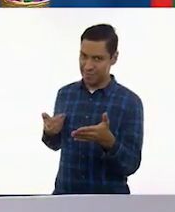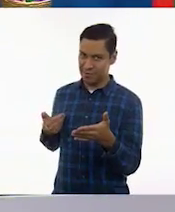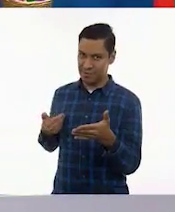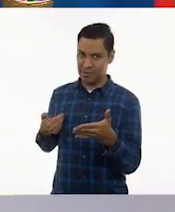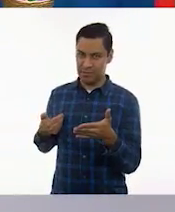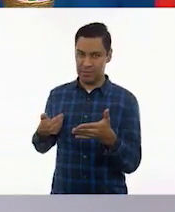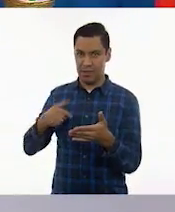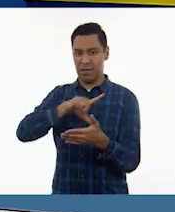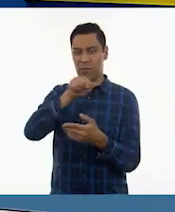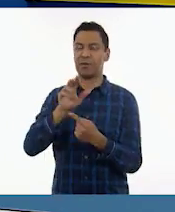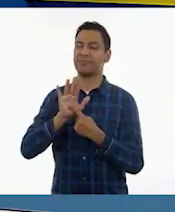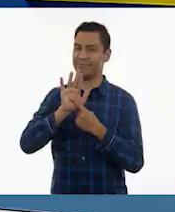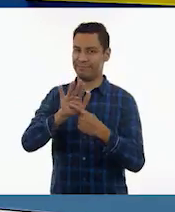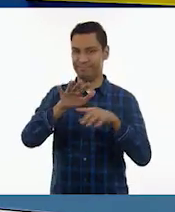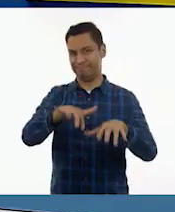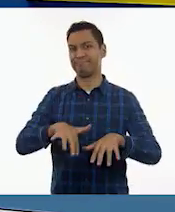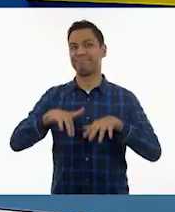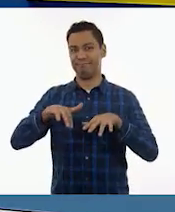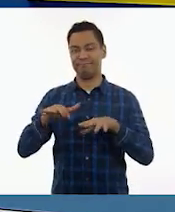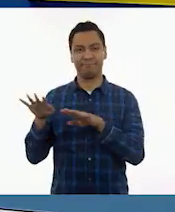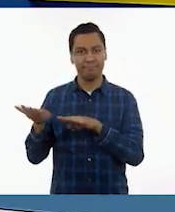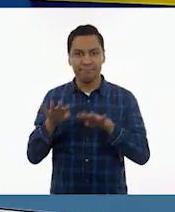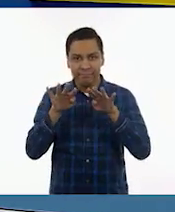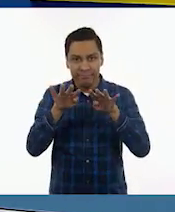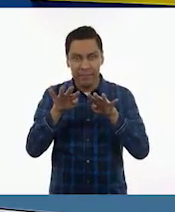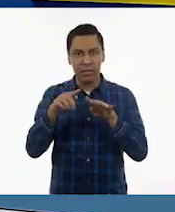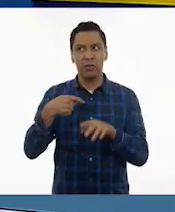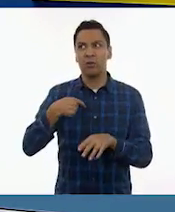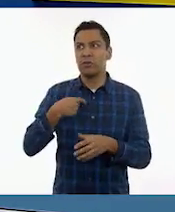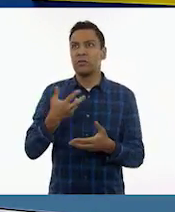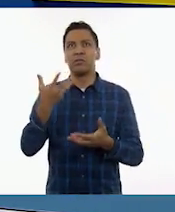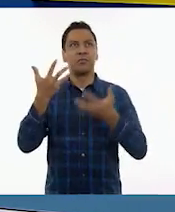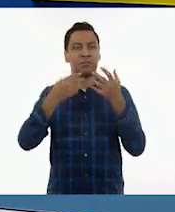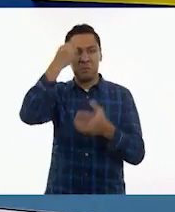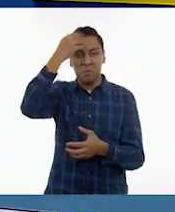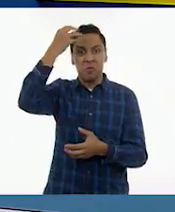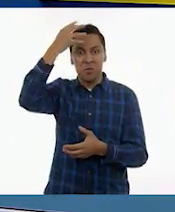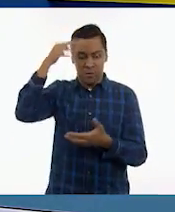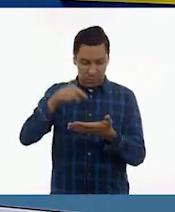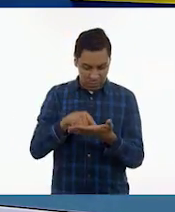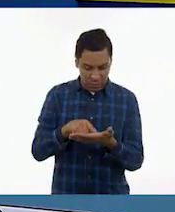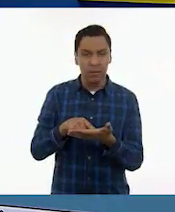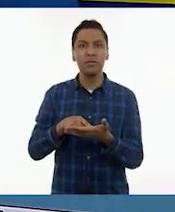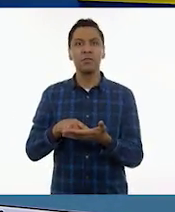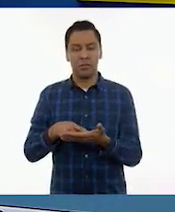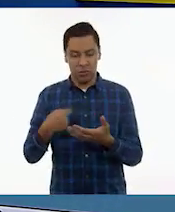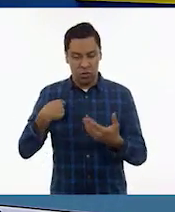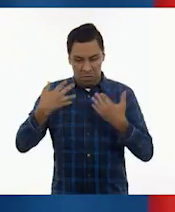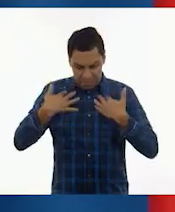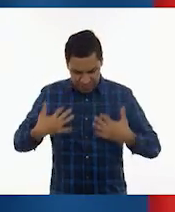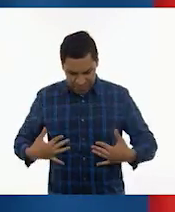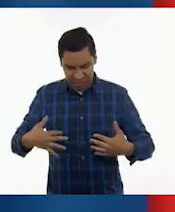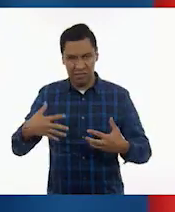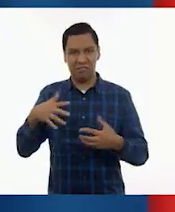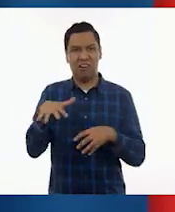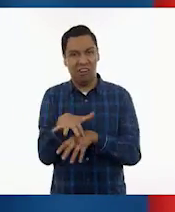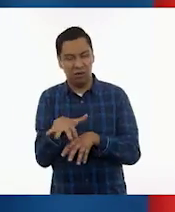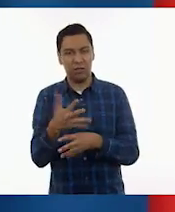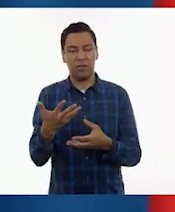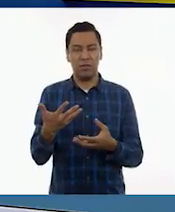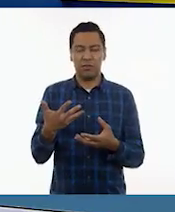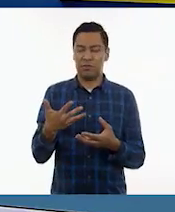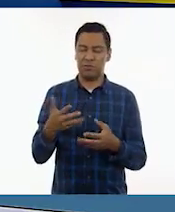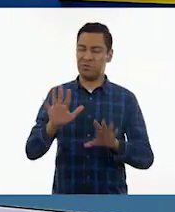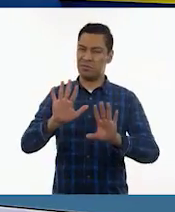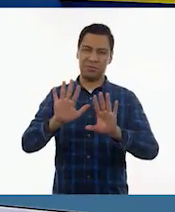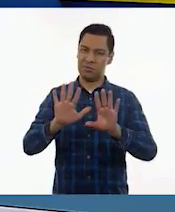ya todo no se vale, que digamos no me hacía el texto, o ay, es mi atoré con el vestido. No, ya todo tiene que estar muy bien